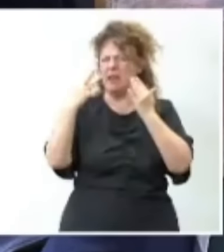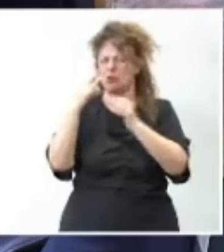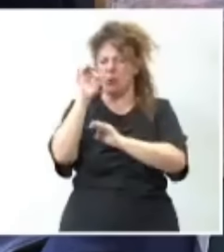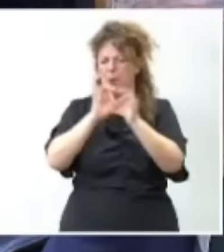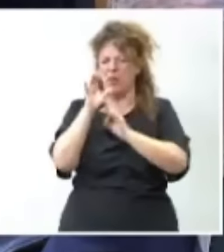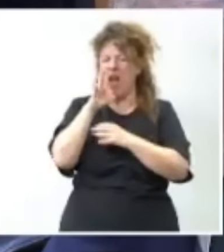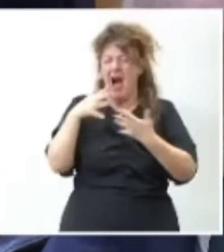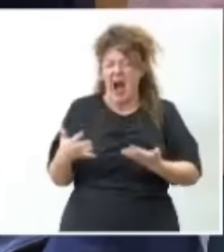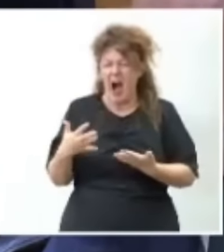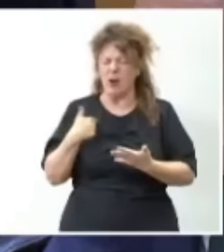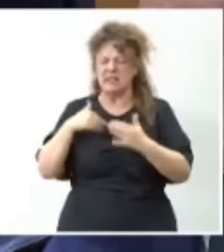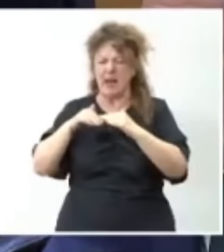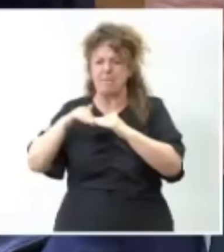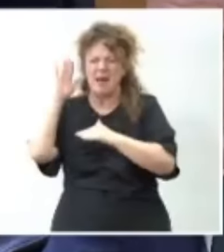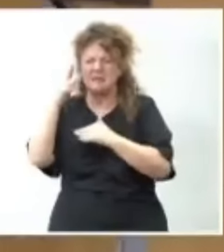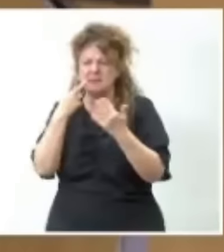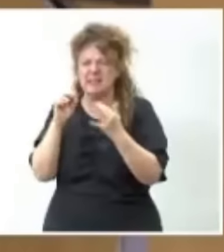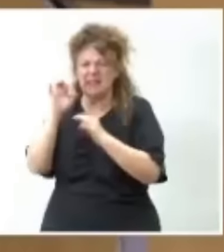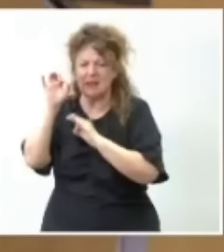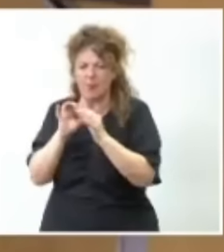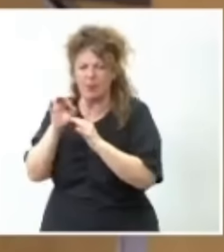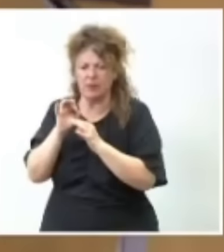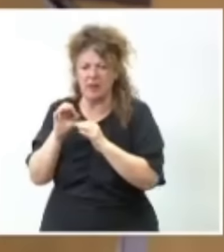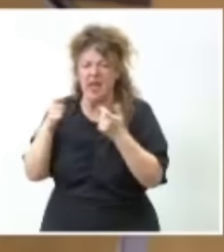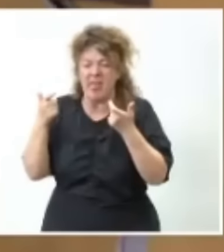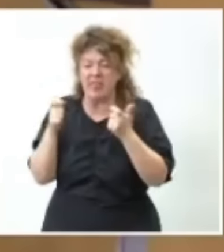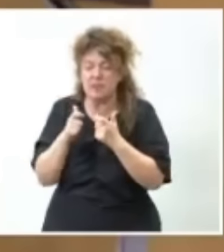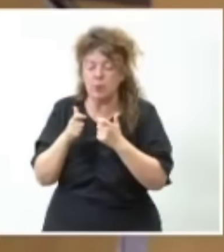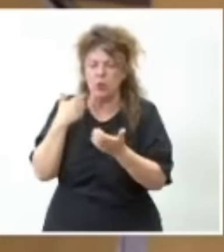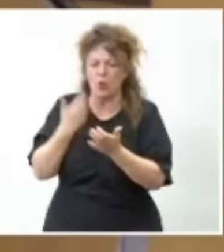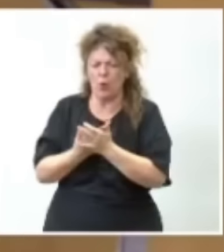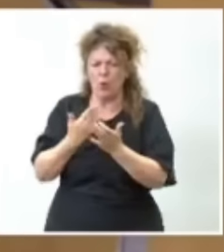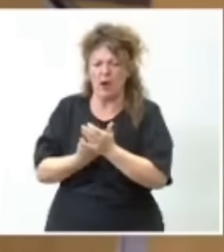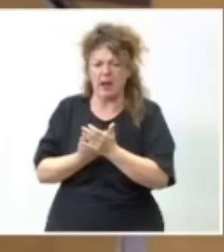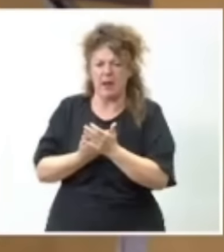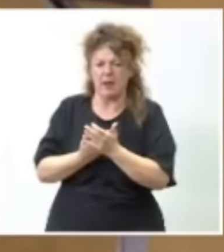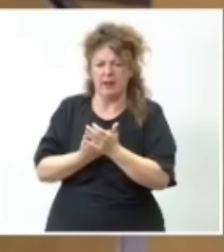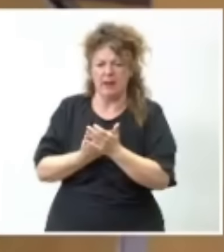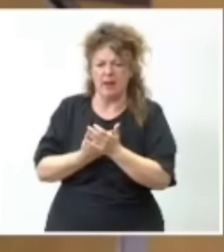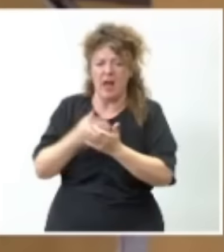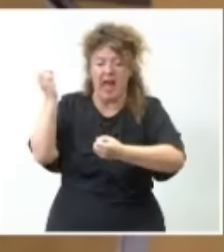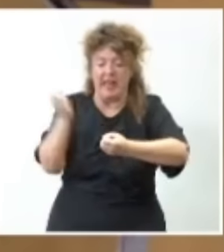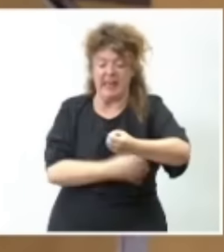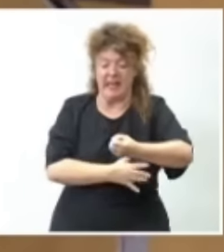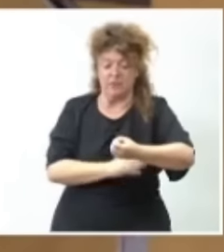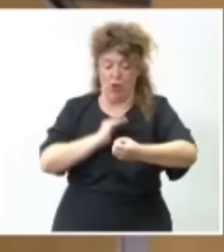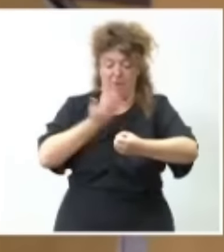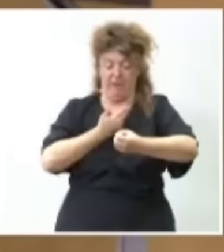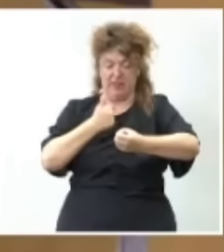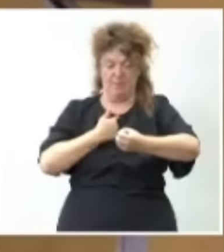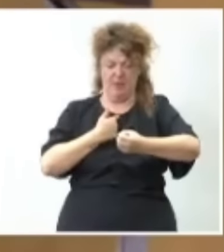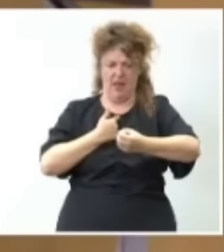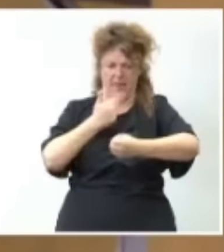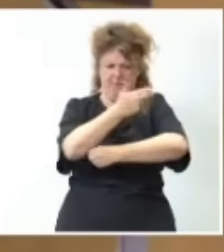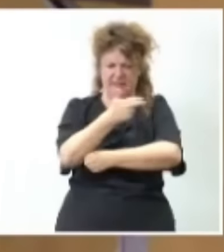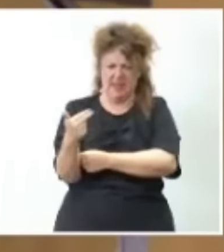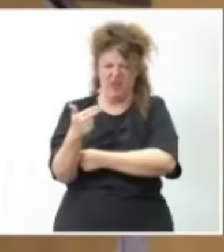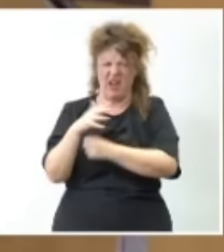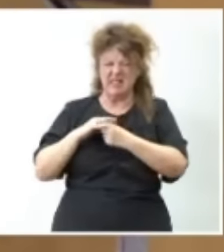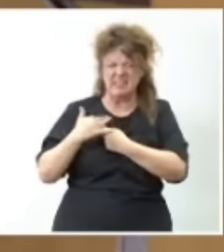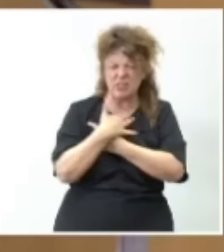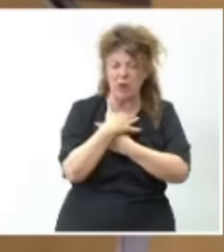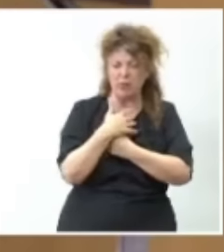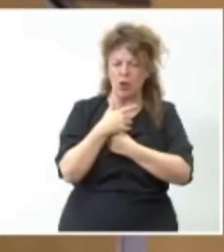hoy alcanza un 70%, disminución que tiene su reflejo, por supuesto, en los ingresos de nuestros pescadores. La situación de la flota